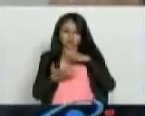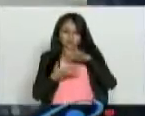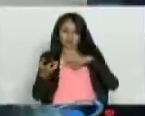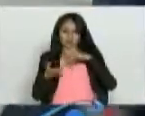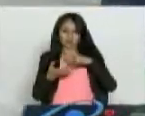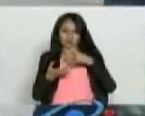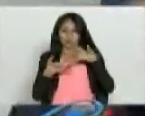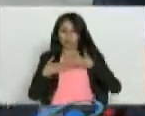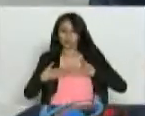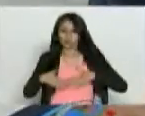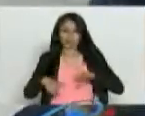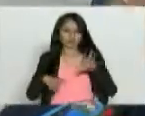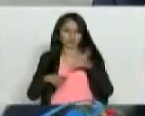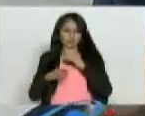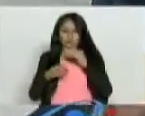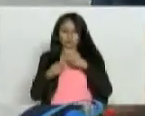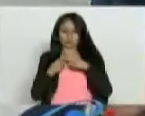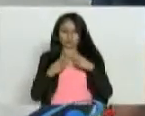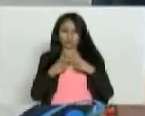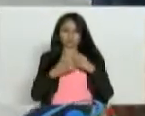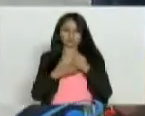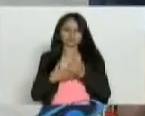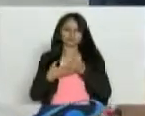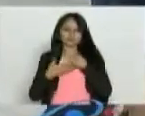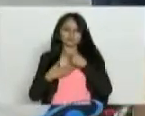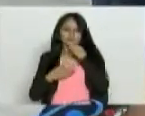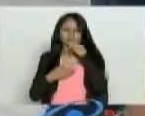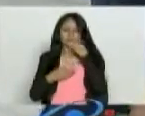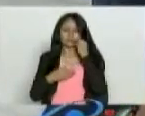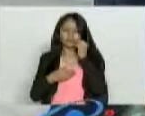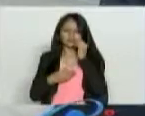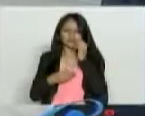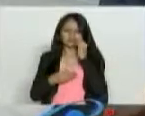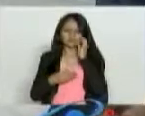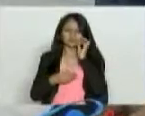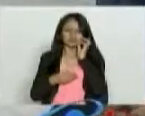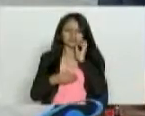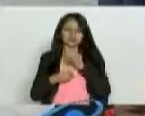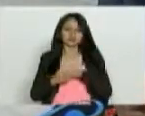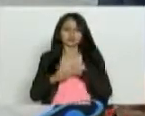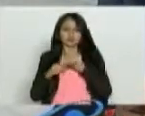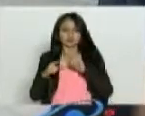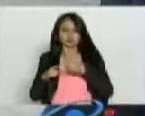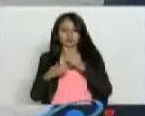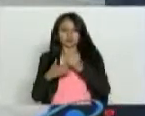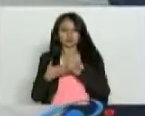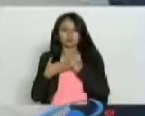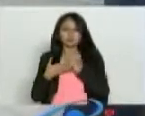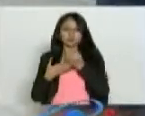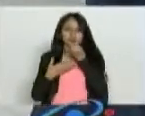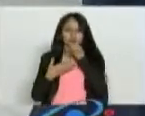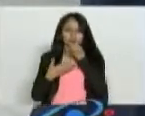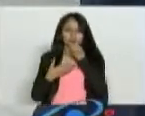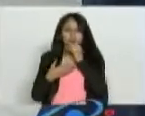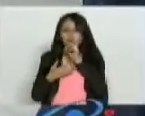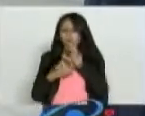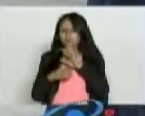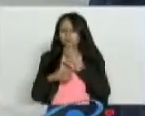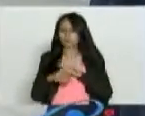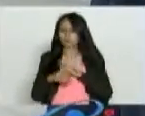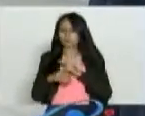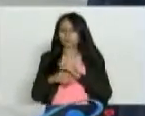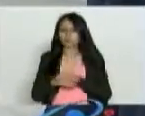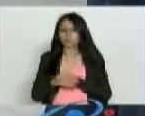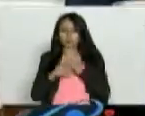cosa. Todos los granitos si sabe rico, el alimento sabe delicioso. Y tiene la posibilidad de consumir calcio muy natural. Eso.